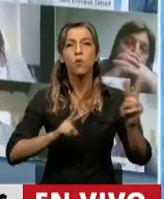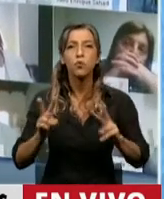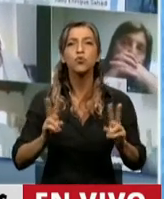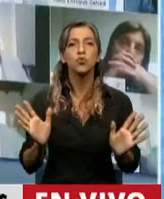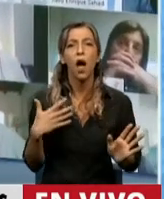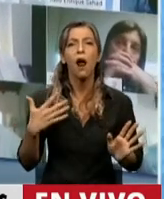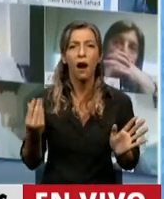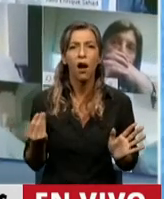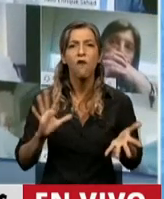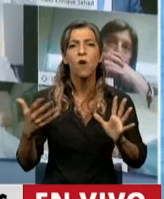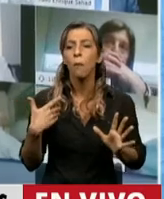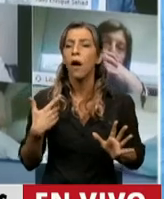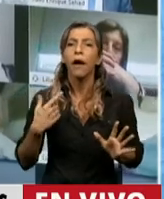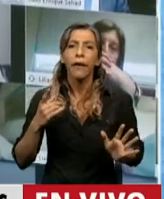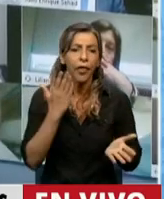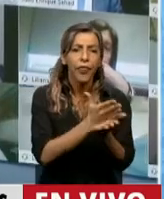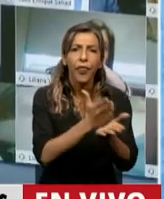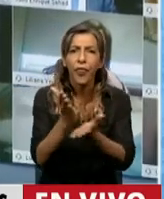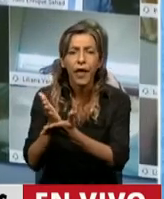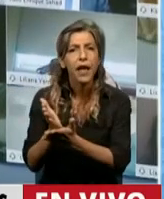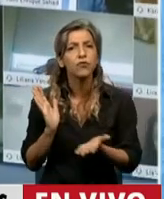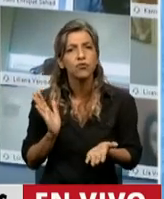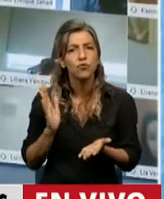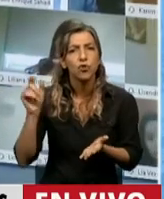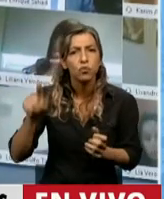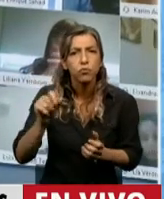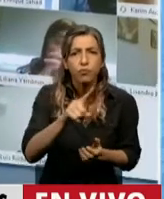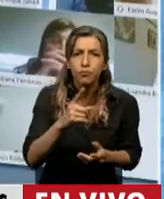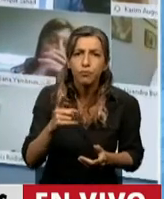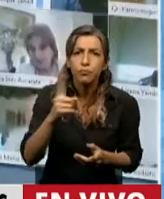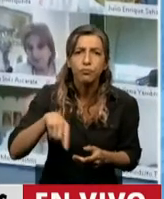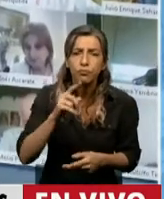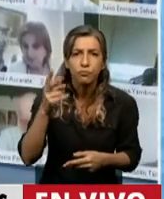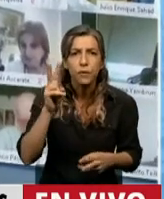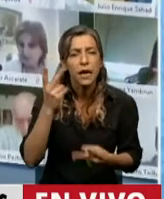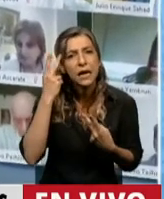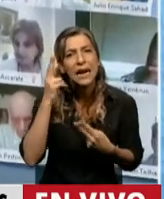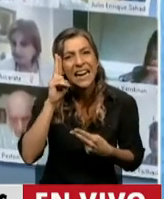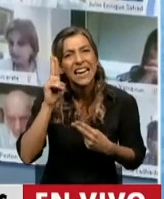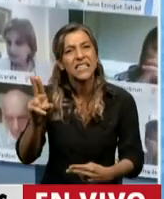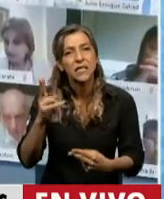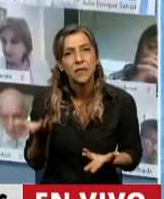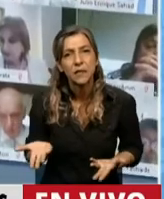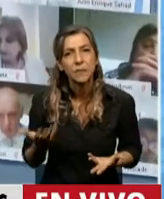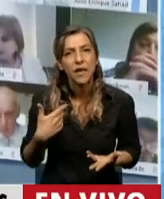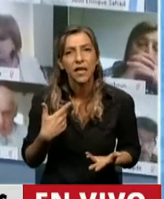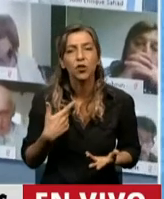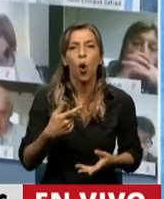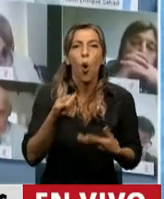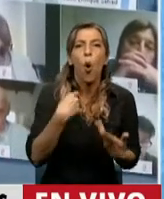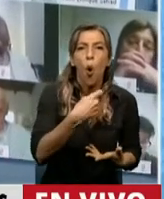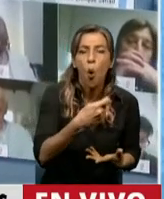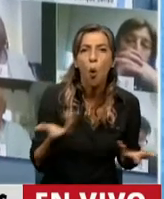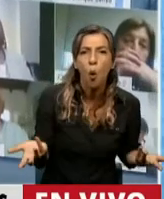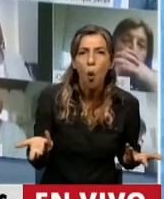uno con los derechos que tiene y que ha logrado defender. En segundo lugar, que los gobiernos que han sacado la plata de las cajas la devuelvan íntegramente.